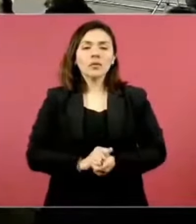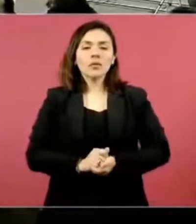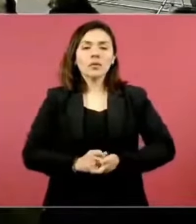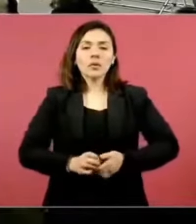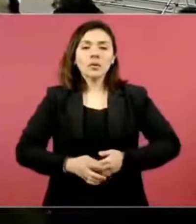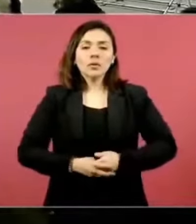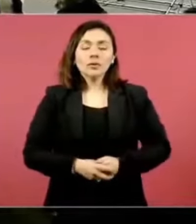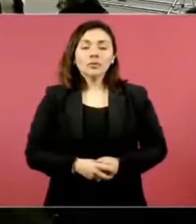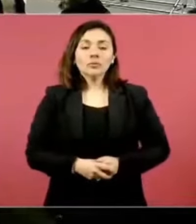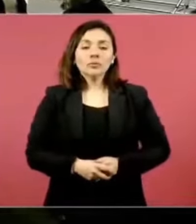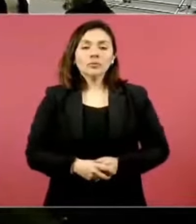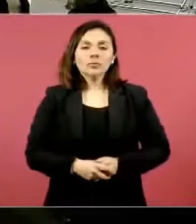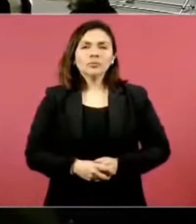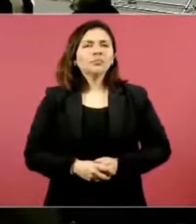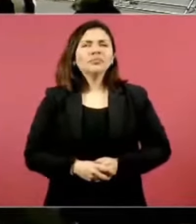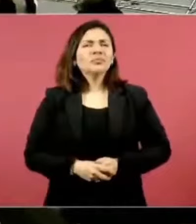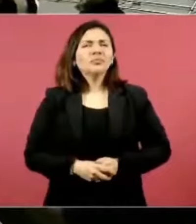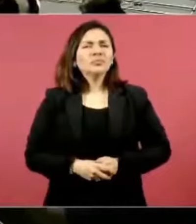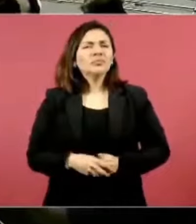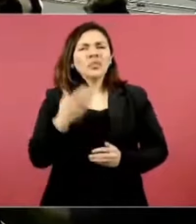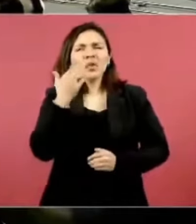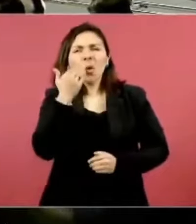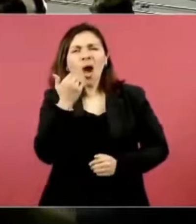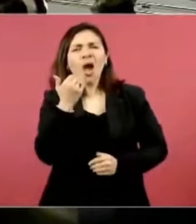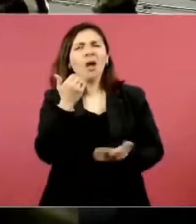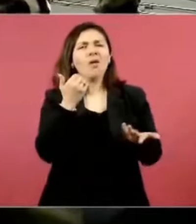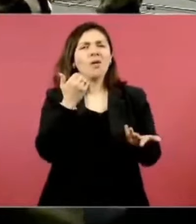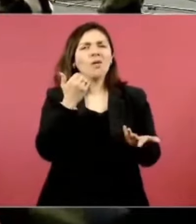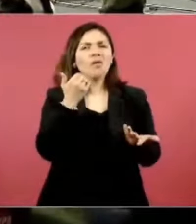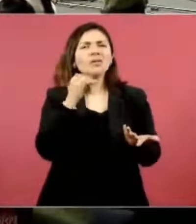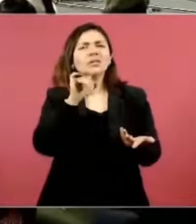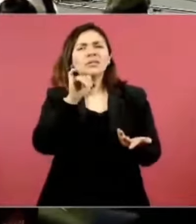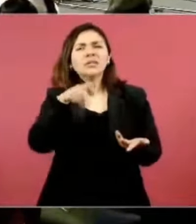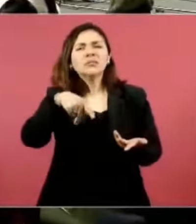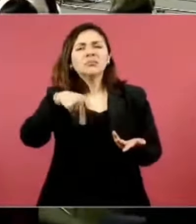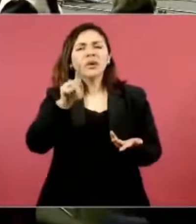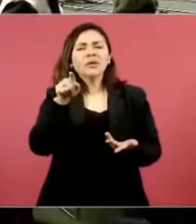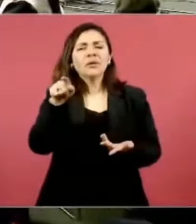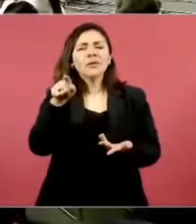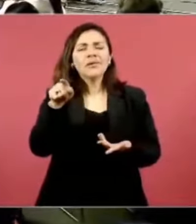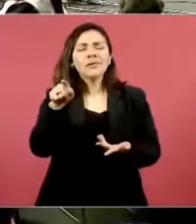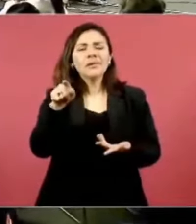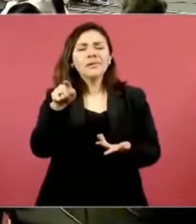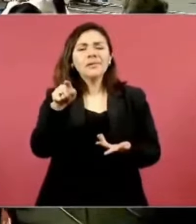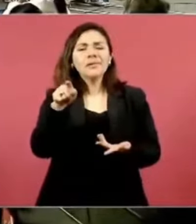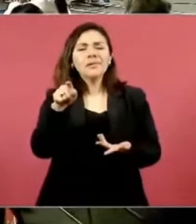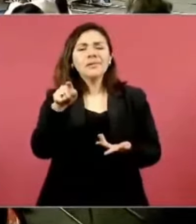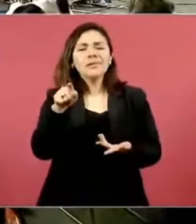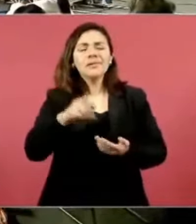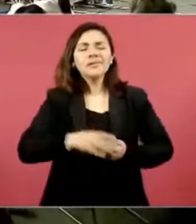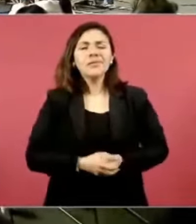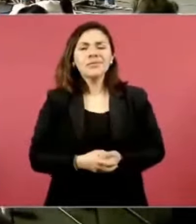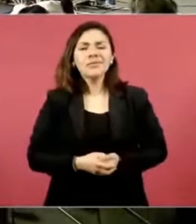o si está pero no no tiene mucha mucha afluencia